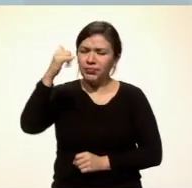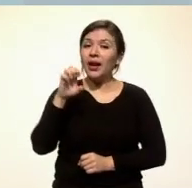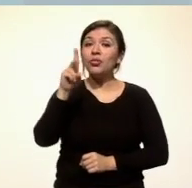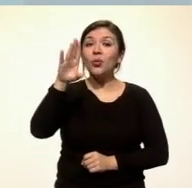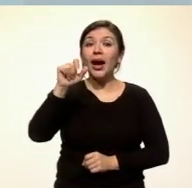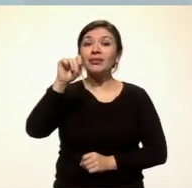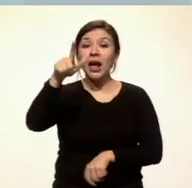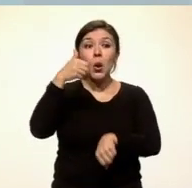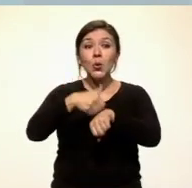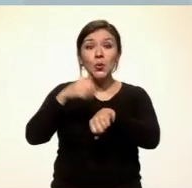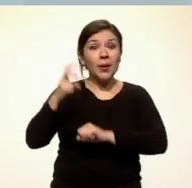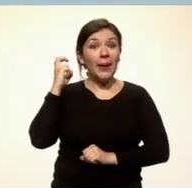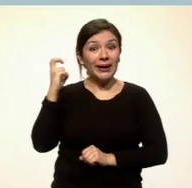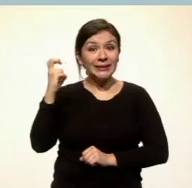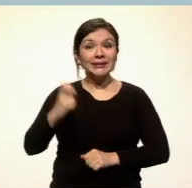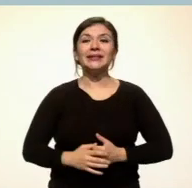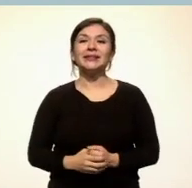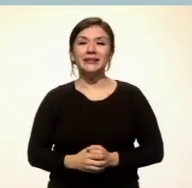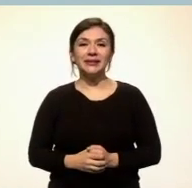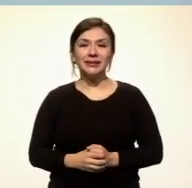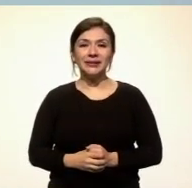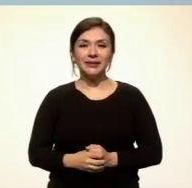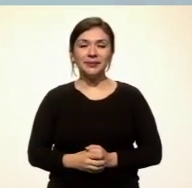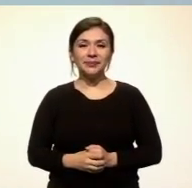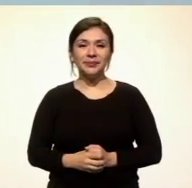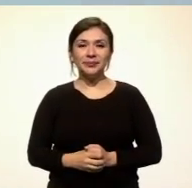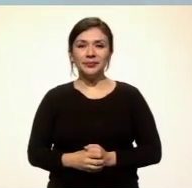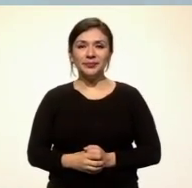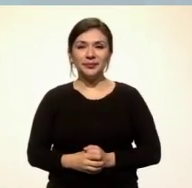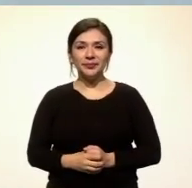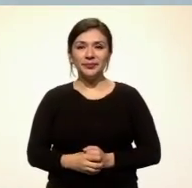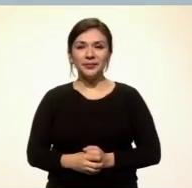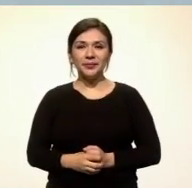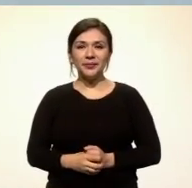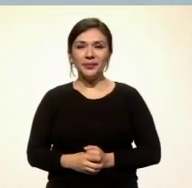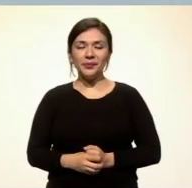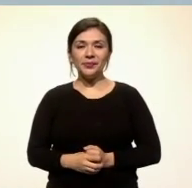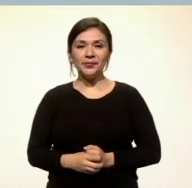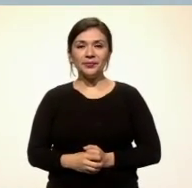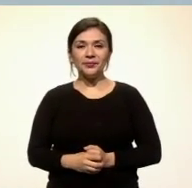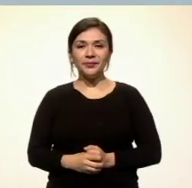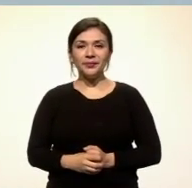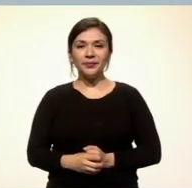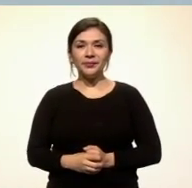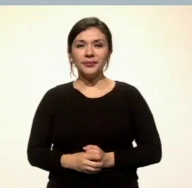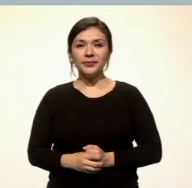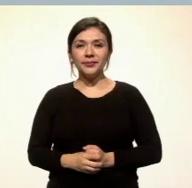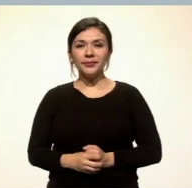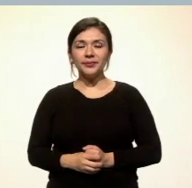5536-017599 y 800-288